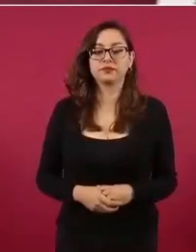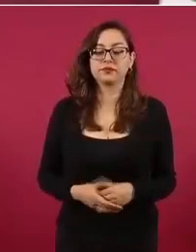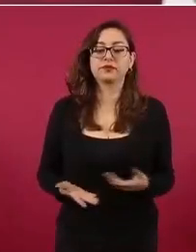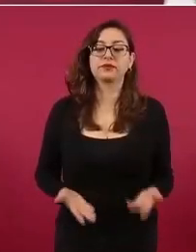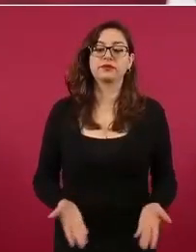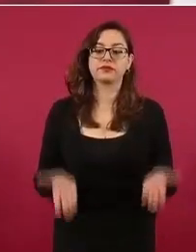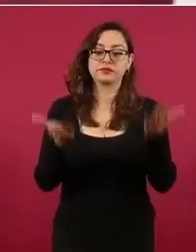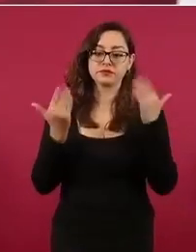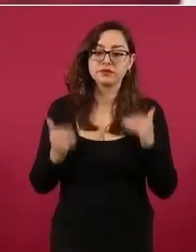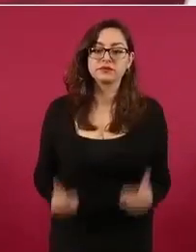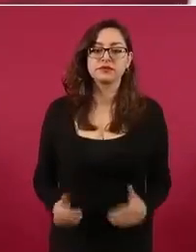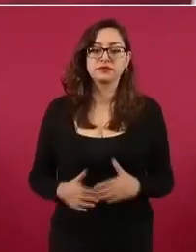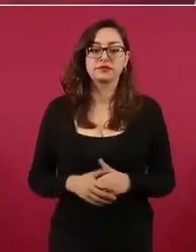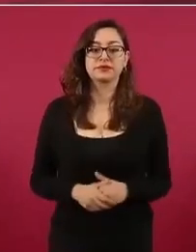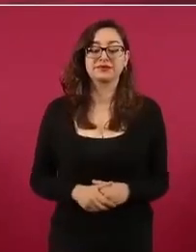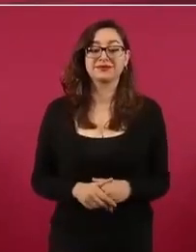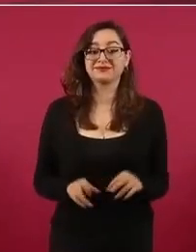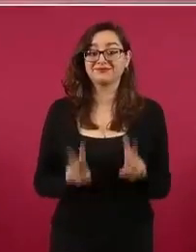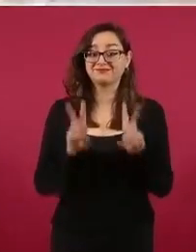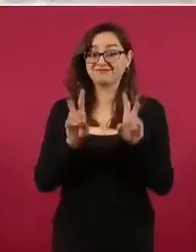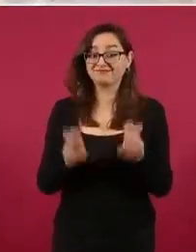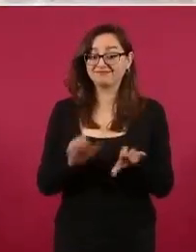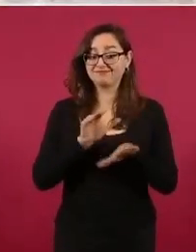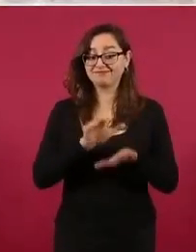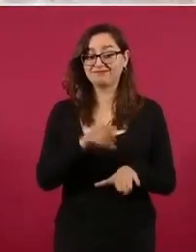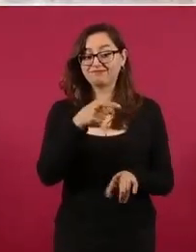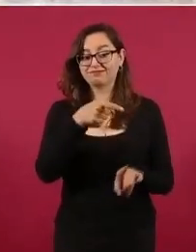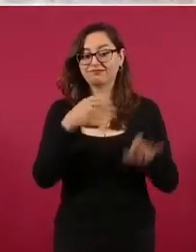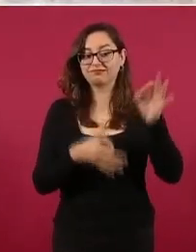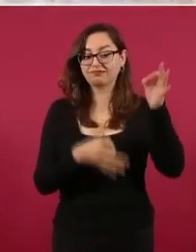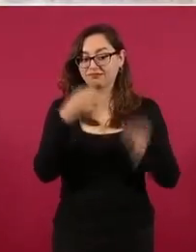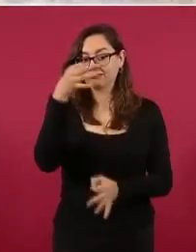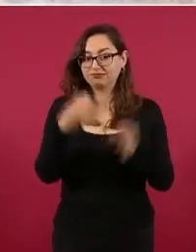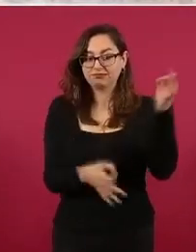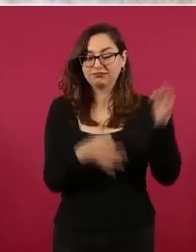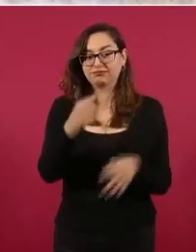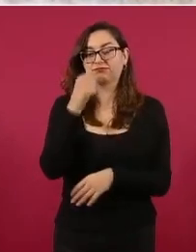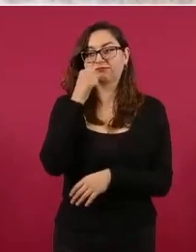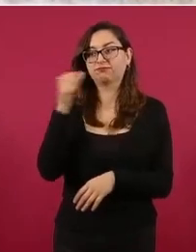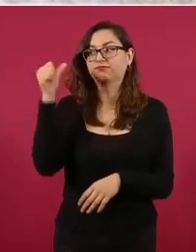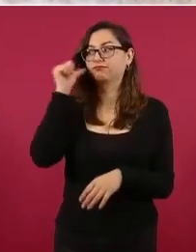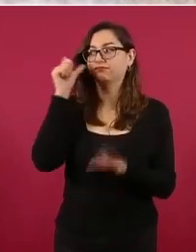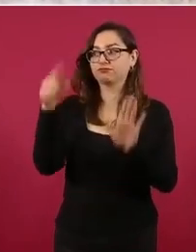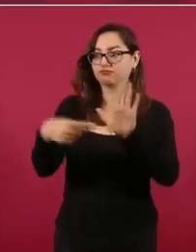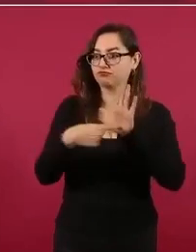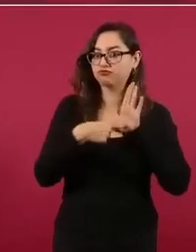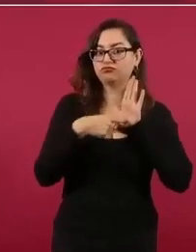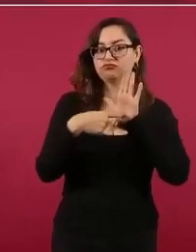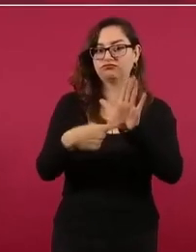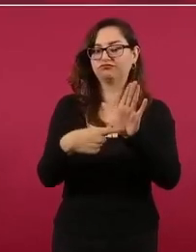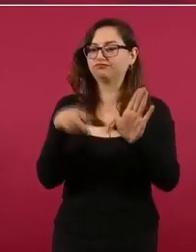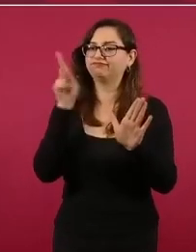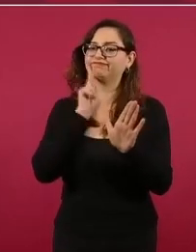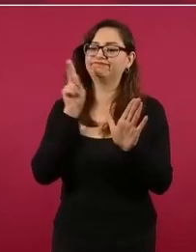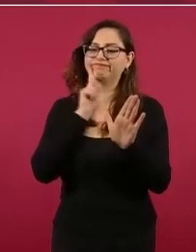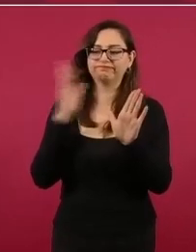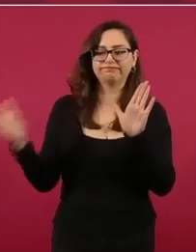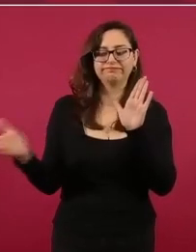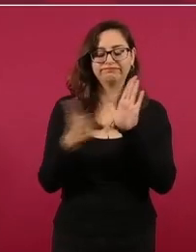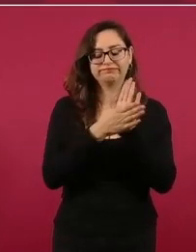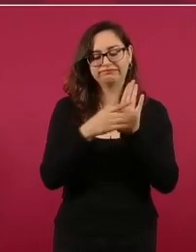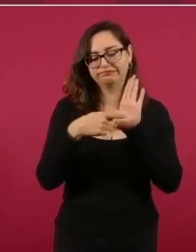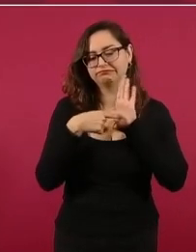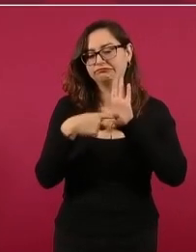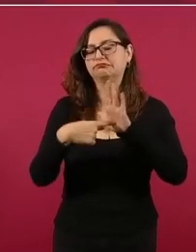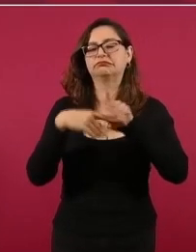Lo que se dio a conocer ayer con todas las pruebas, muy lamentable,